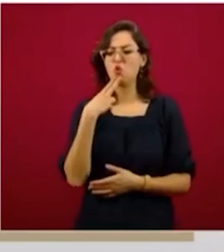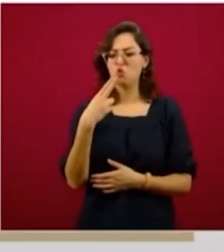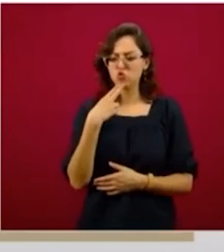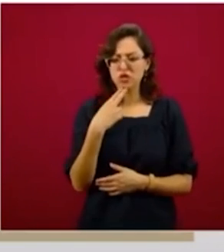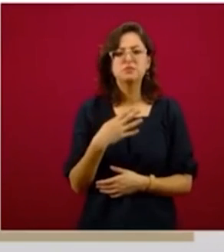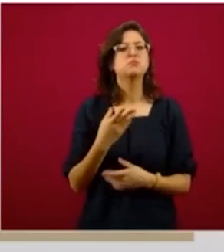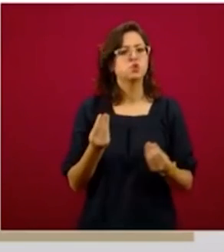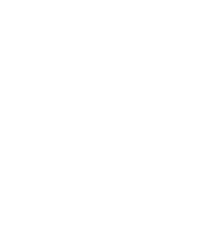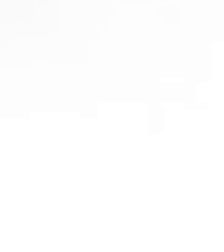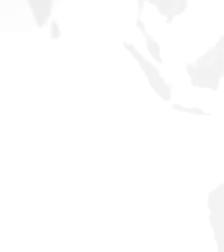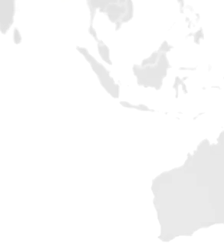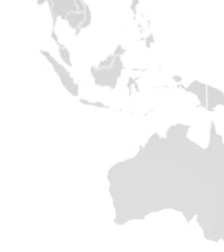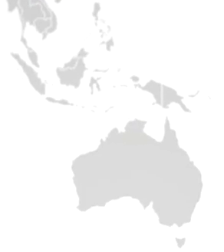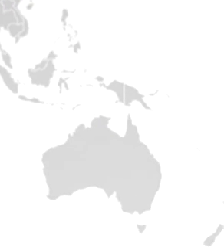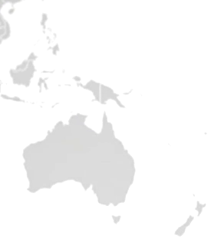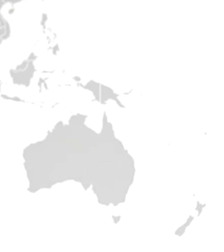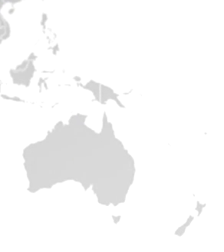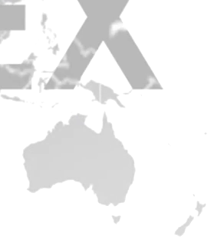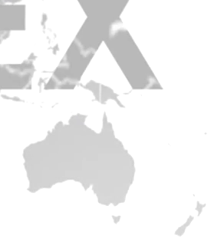importante para cada estado.